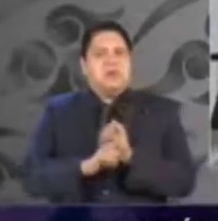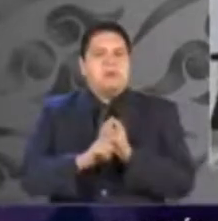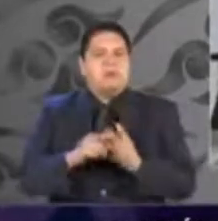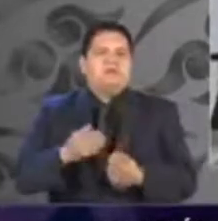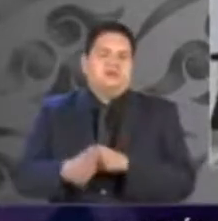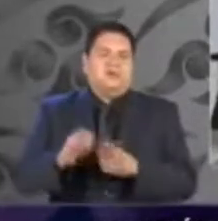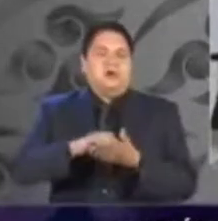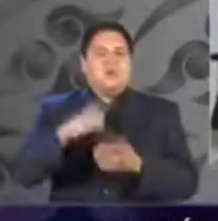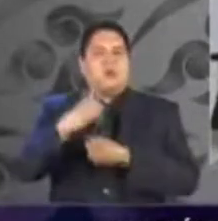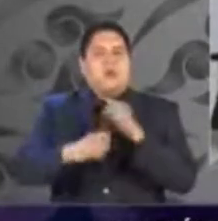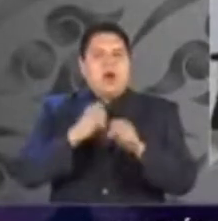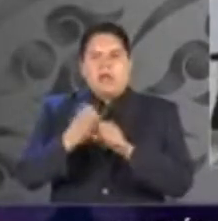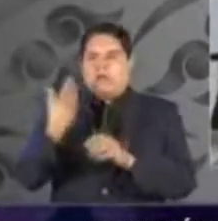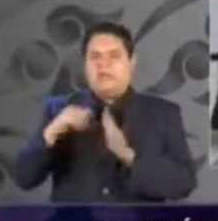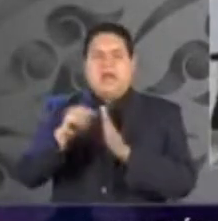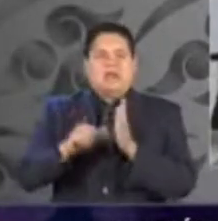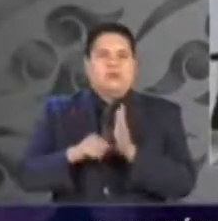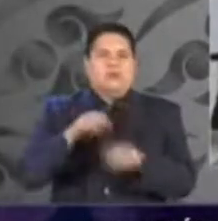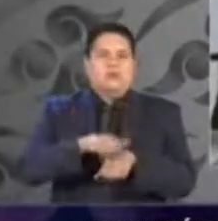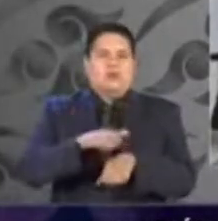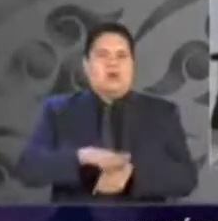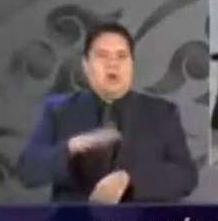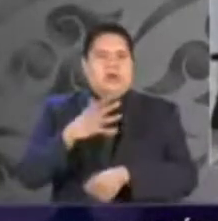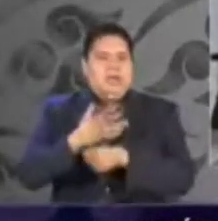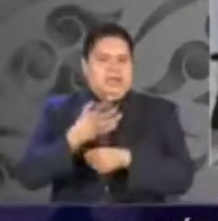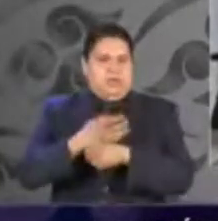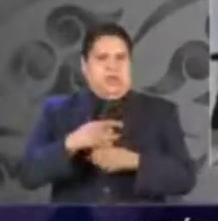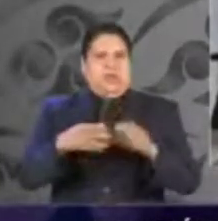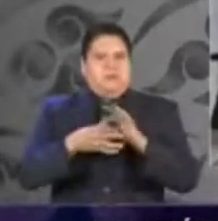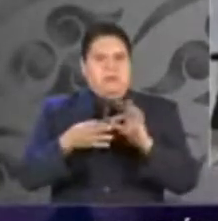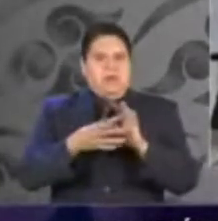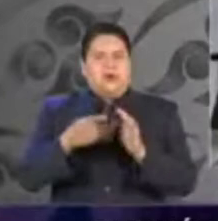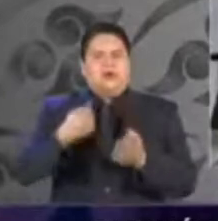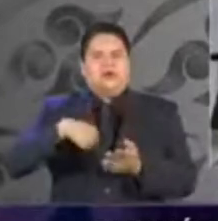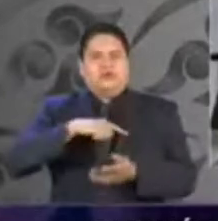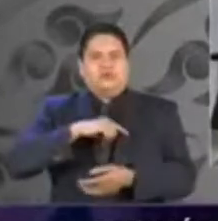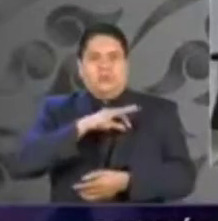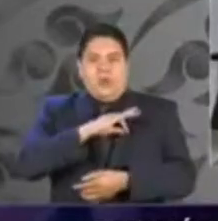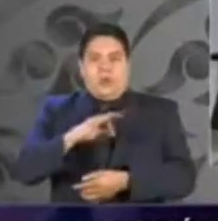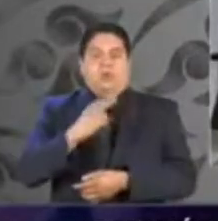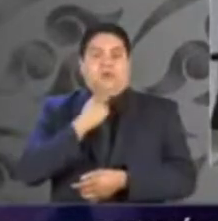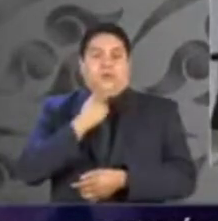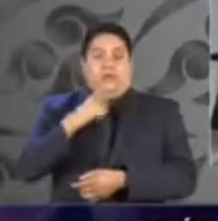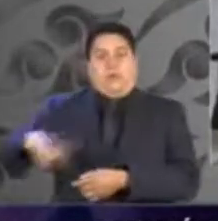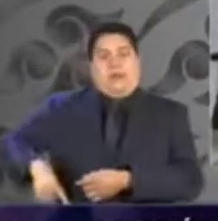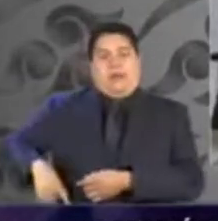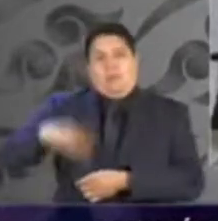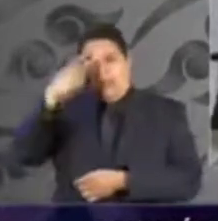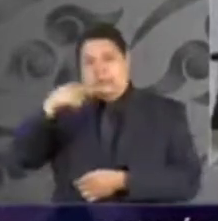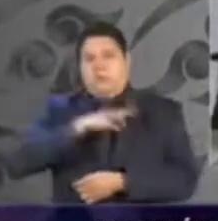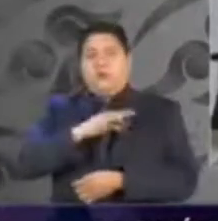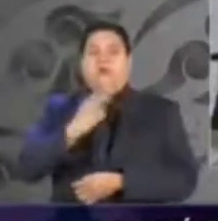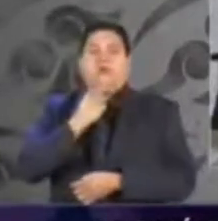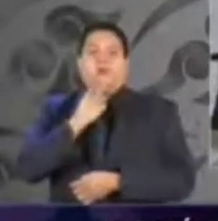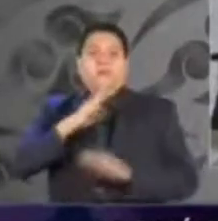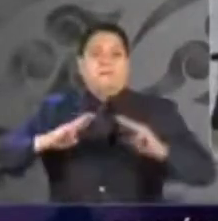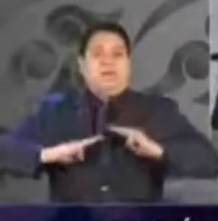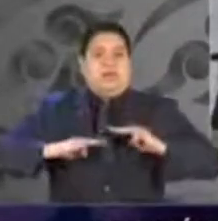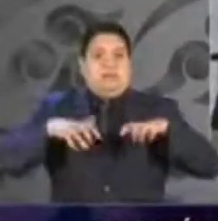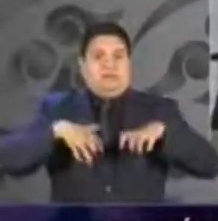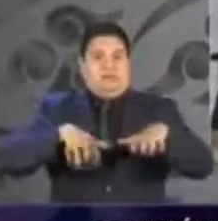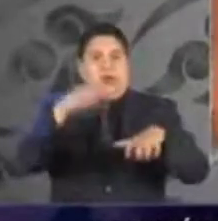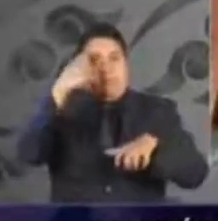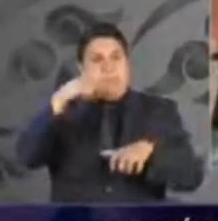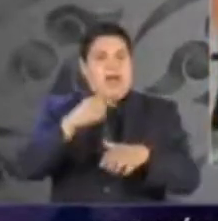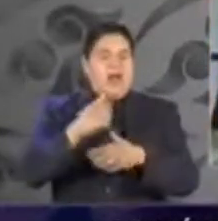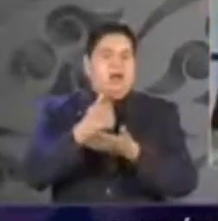quinto transitorio para que el Ejecutivo pudiera disponer de las fuerzas armadas y hoy, hace unos días, en un